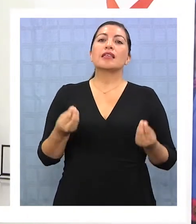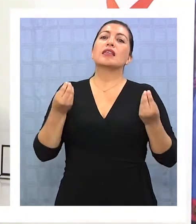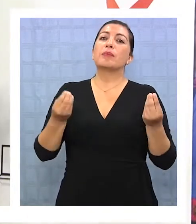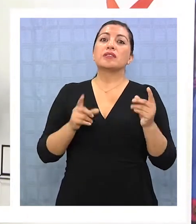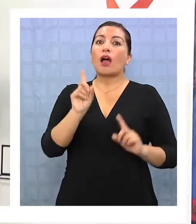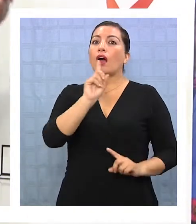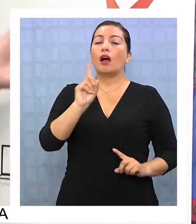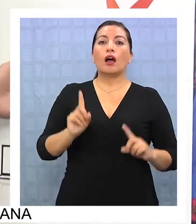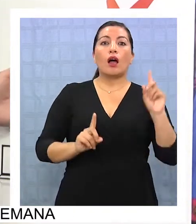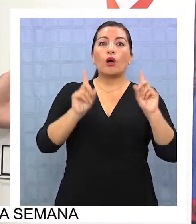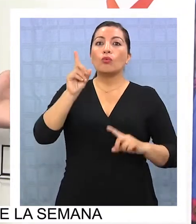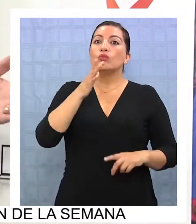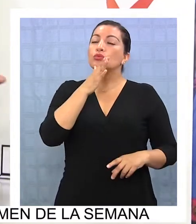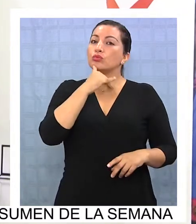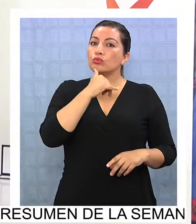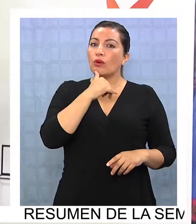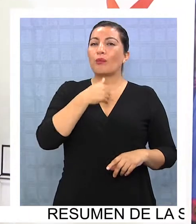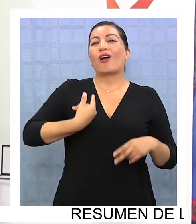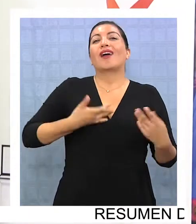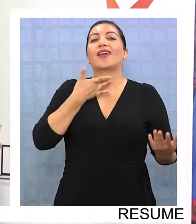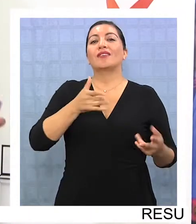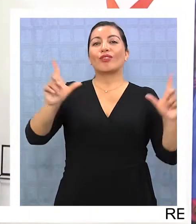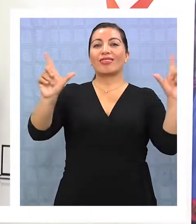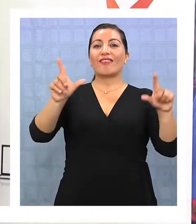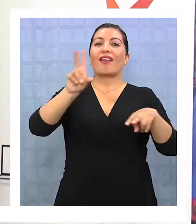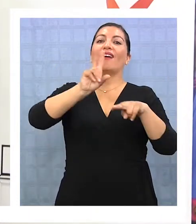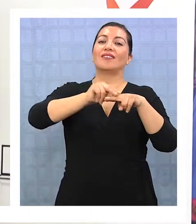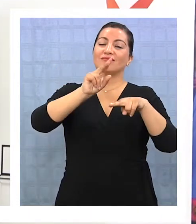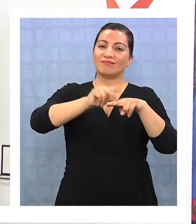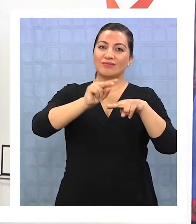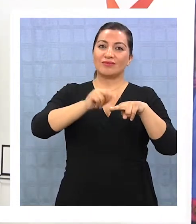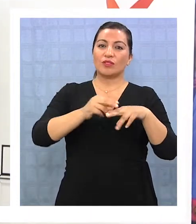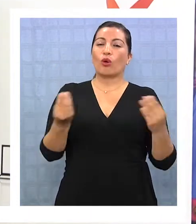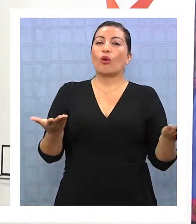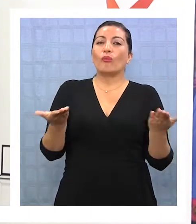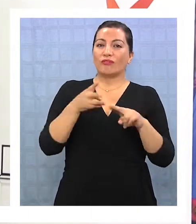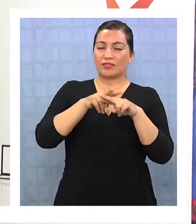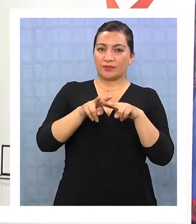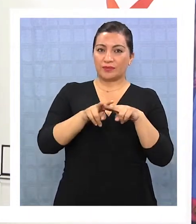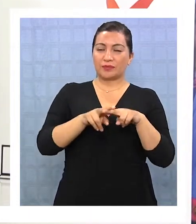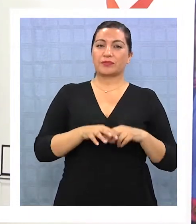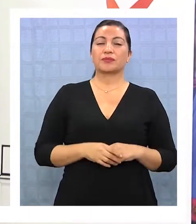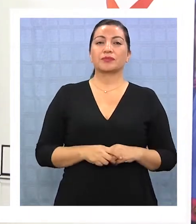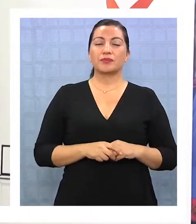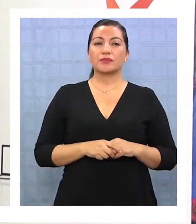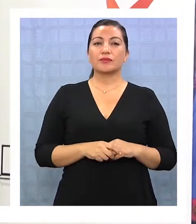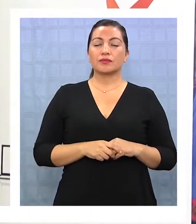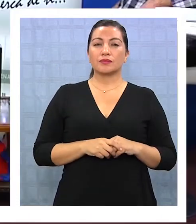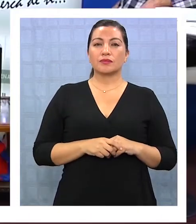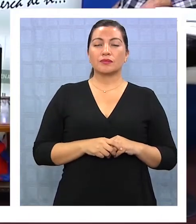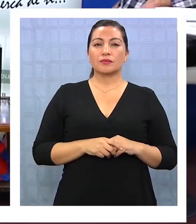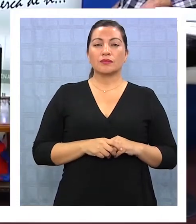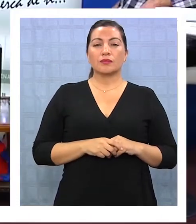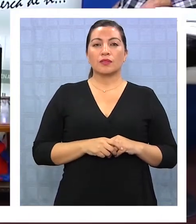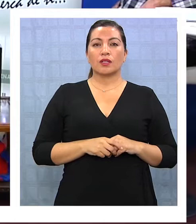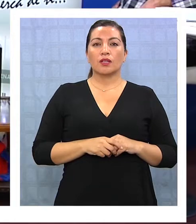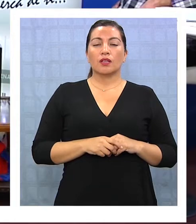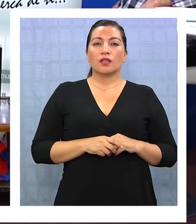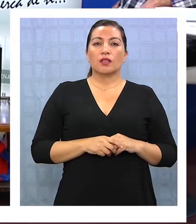sucedía con aquellos que no vienen con este sello, porque son más antiguos, yo también tengo uno en mi casa, así que es bueno explicarlo. A esos